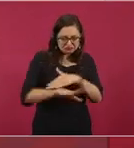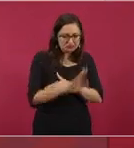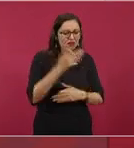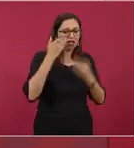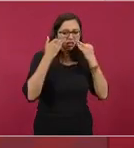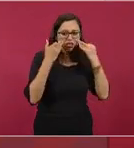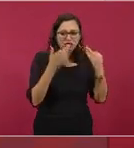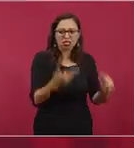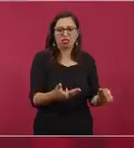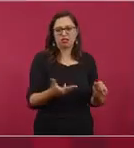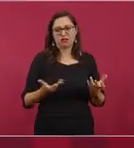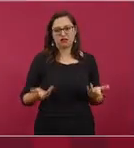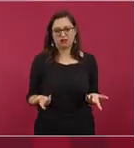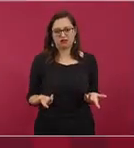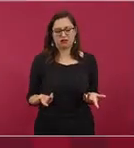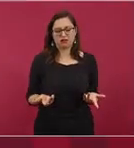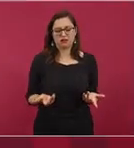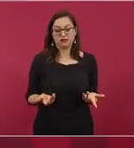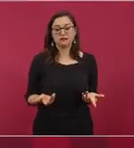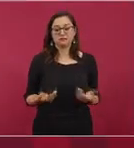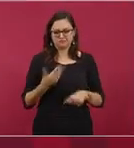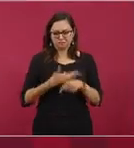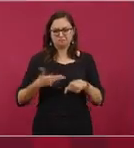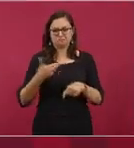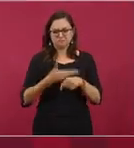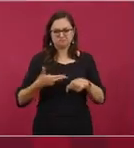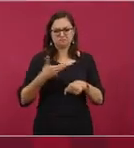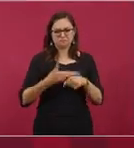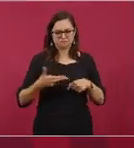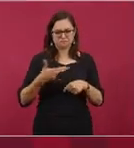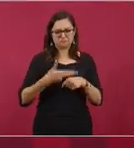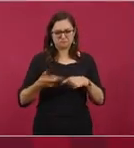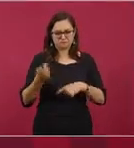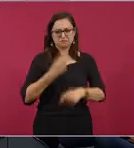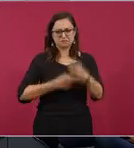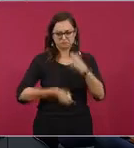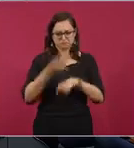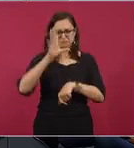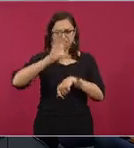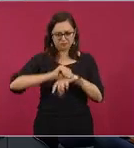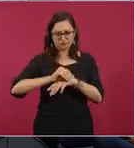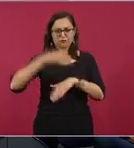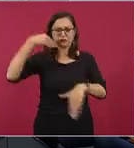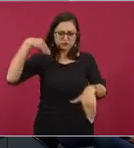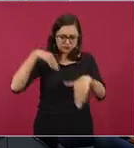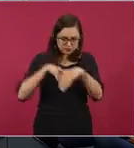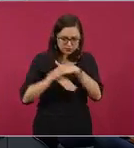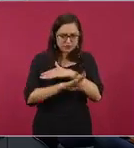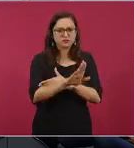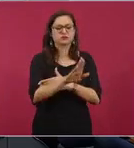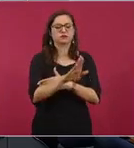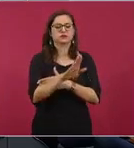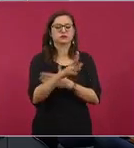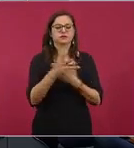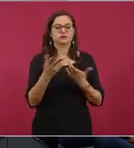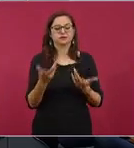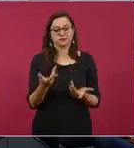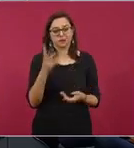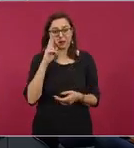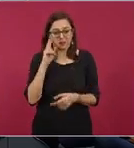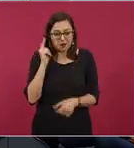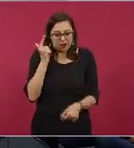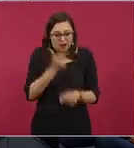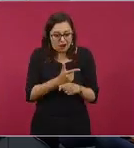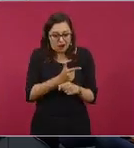que hagan las gestiones ahí en el aeropuerto y se les lleva para que vean la tecnología